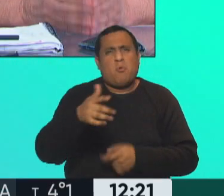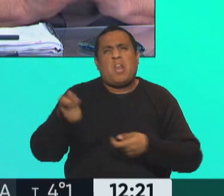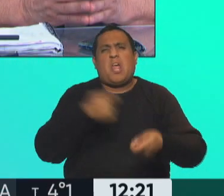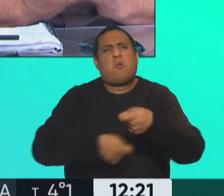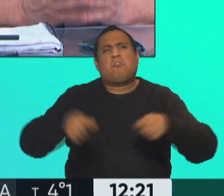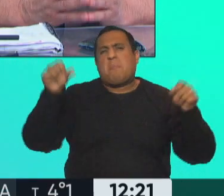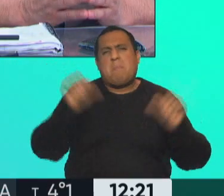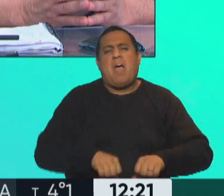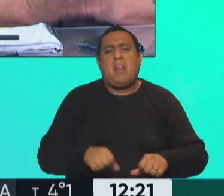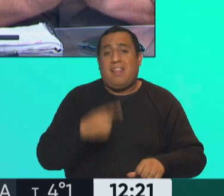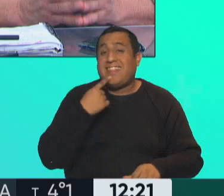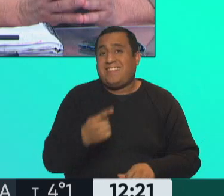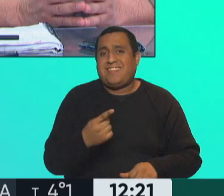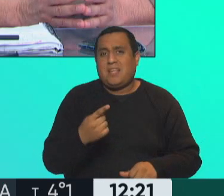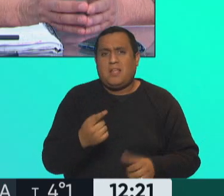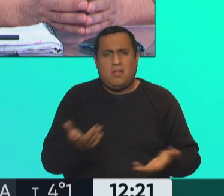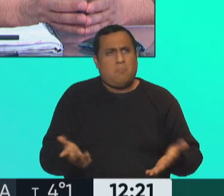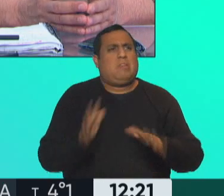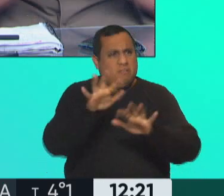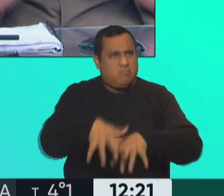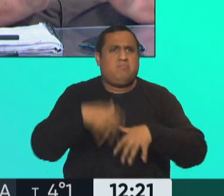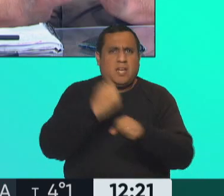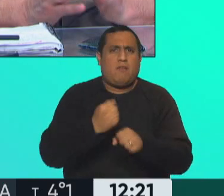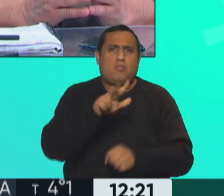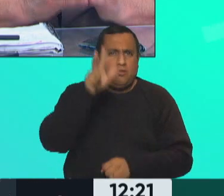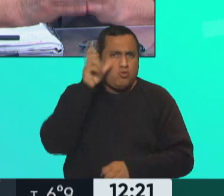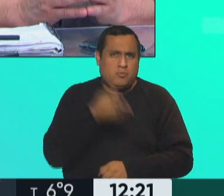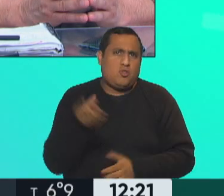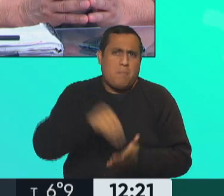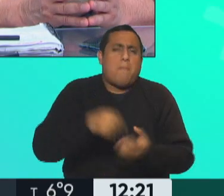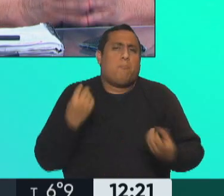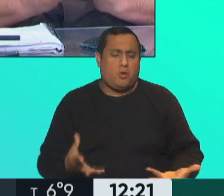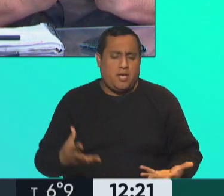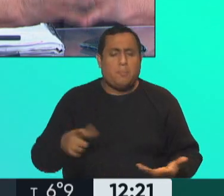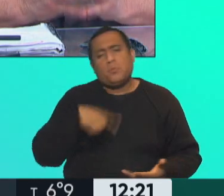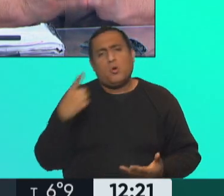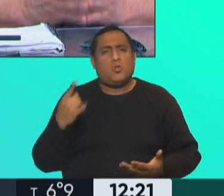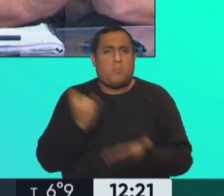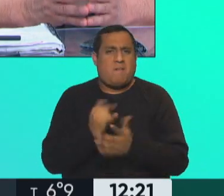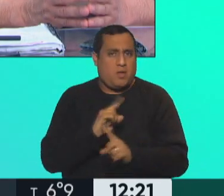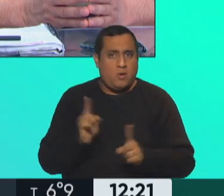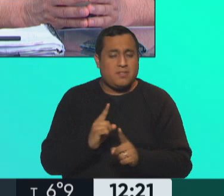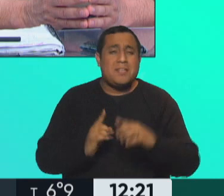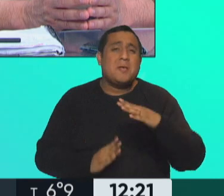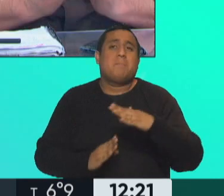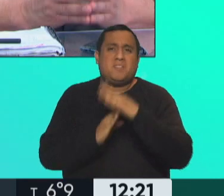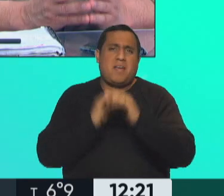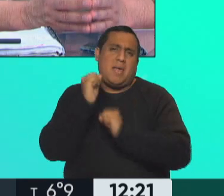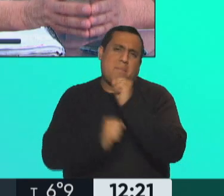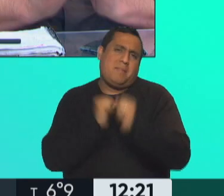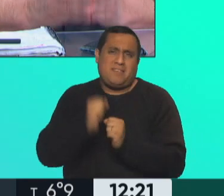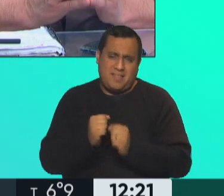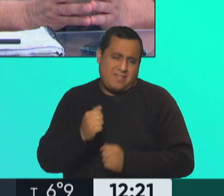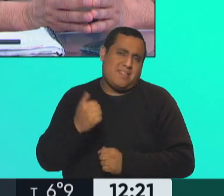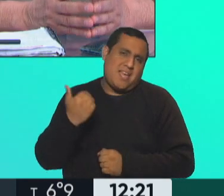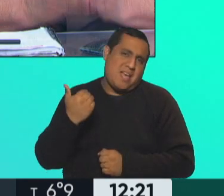alrededor de casi el 30% el arrendamiento? Y sumale otro dato, no menor. Una de las principales empresas de este país, Dos Mario,